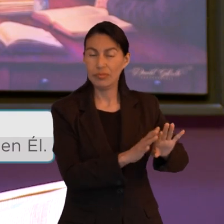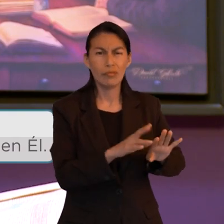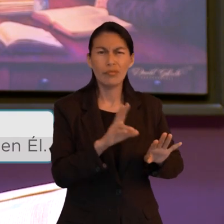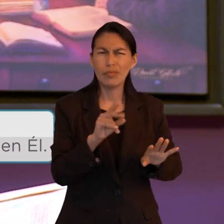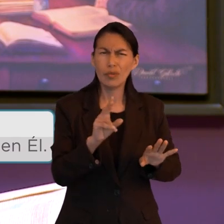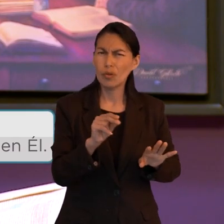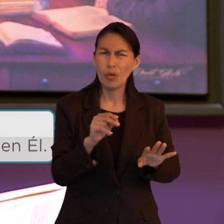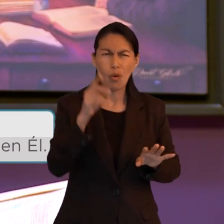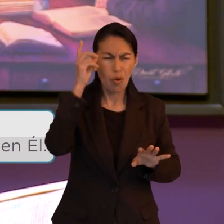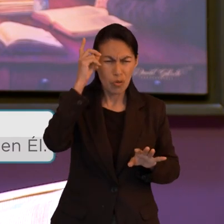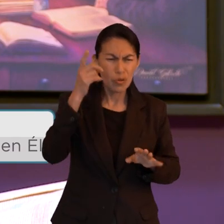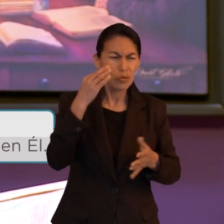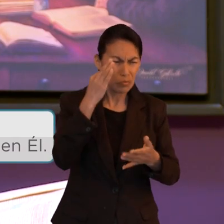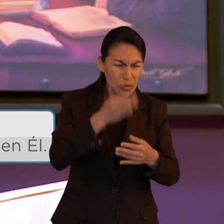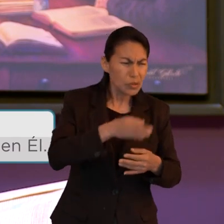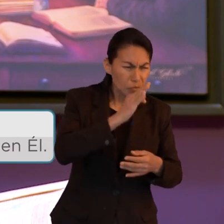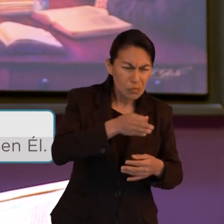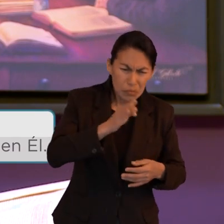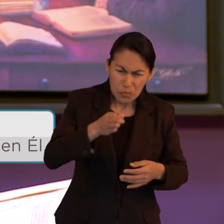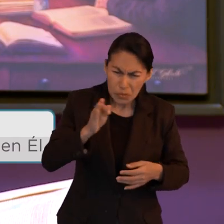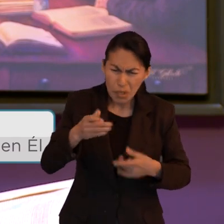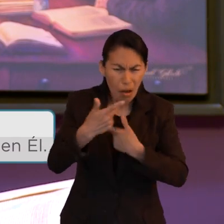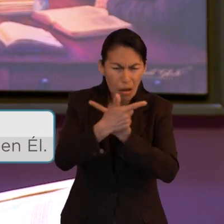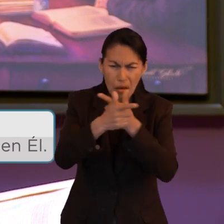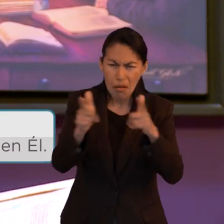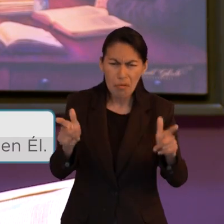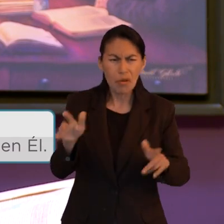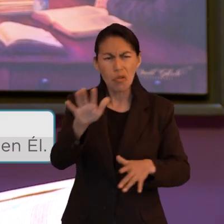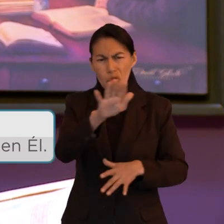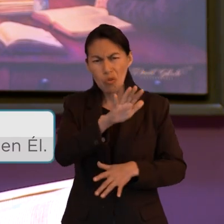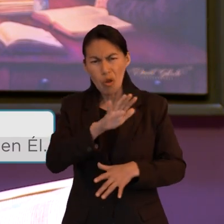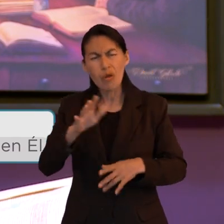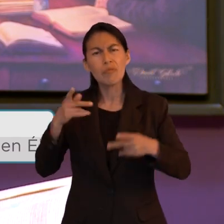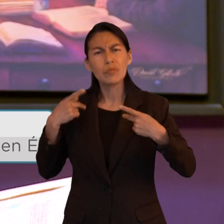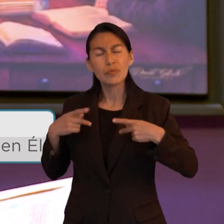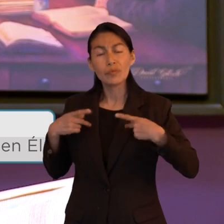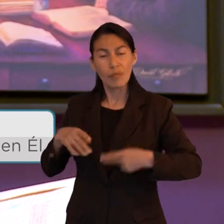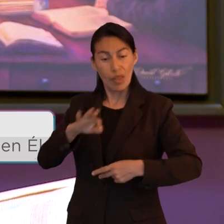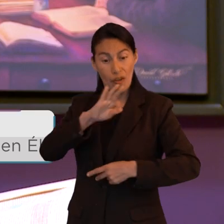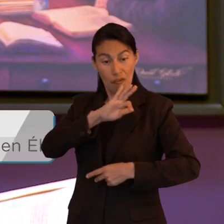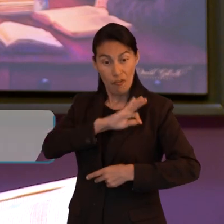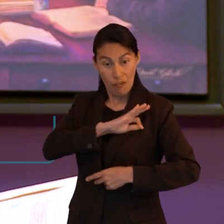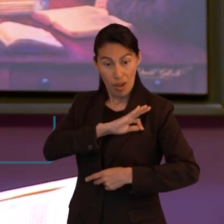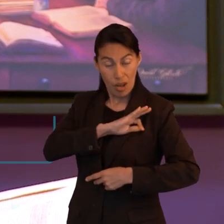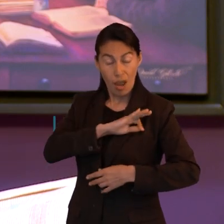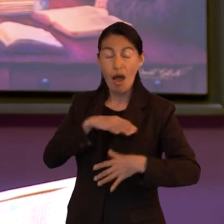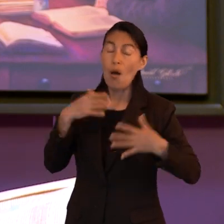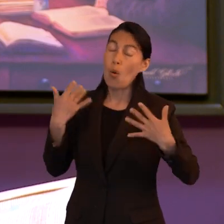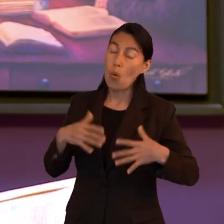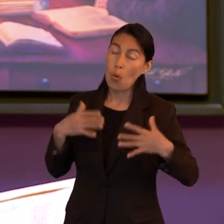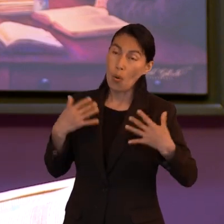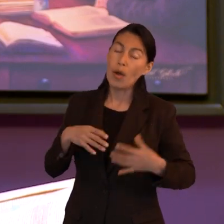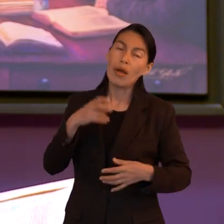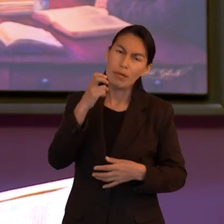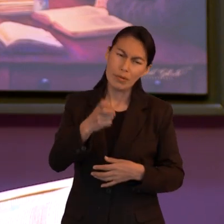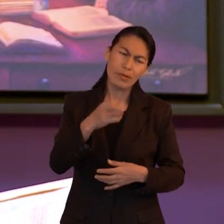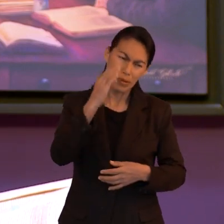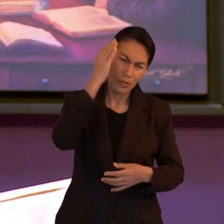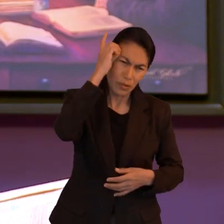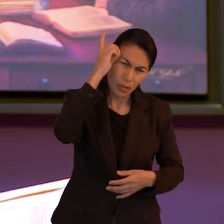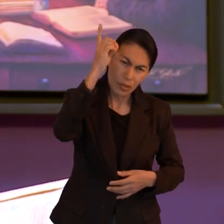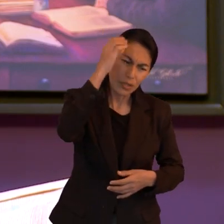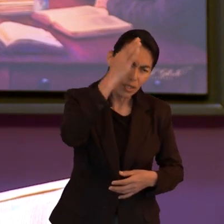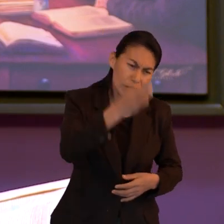de personas ¿no? Dios recibe a todos que ejercen fe a él ¿por qué? porque todos estos